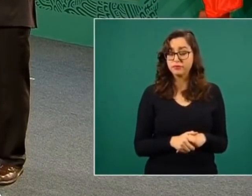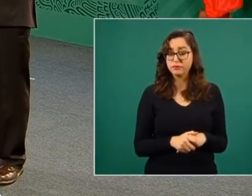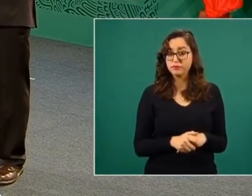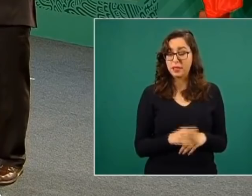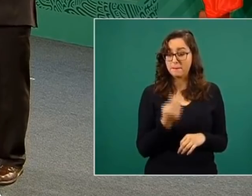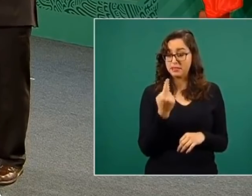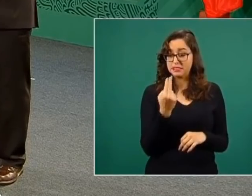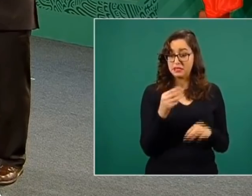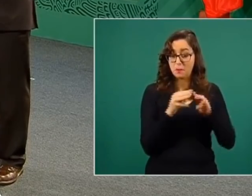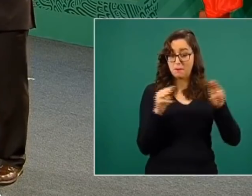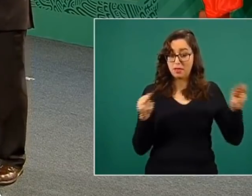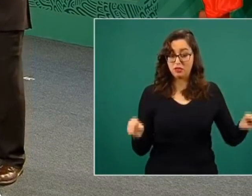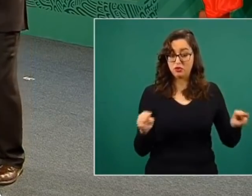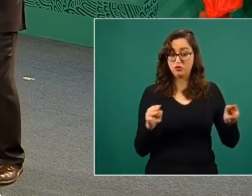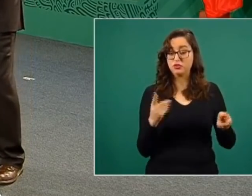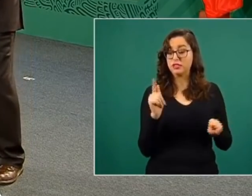y que tenía